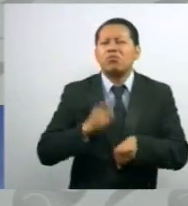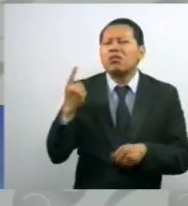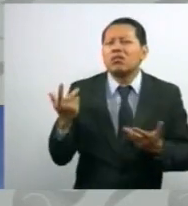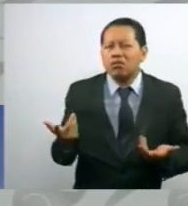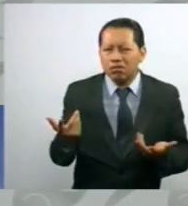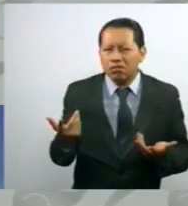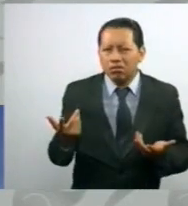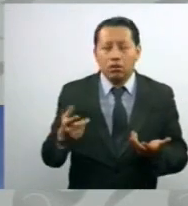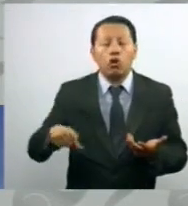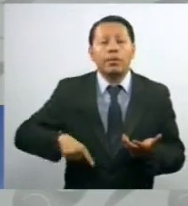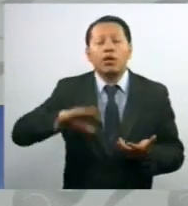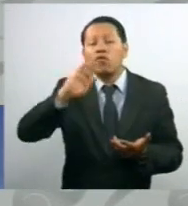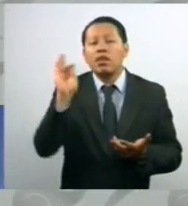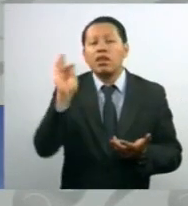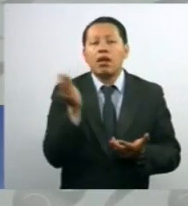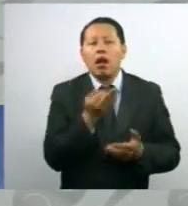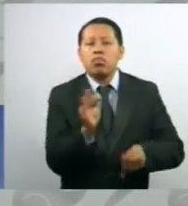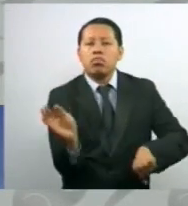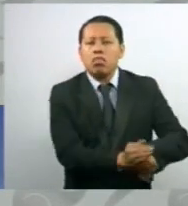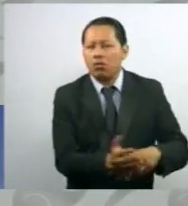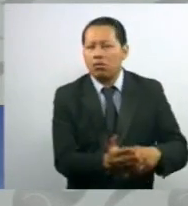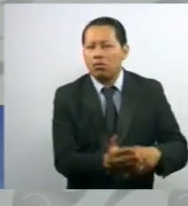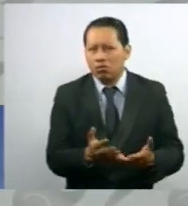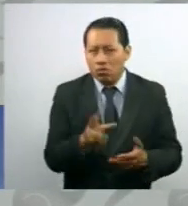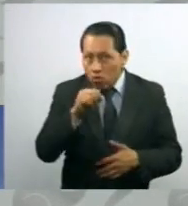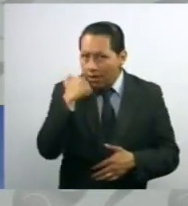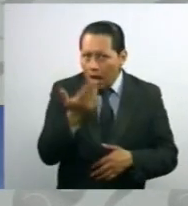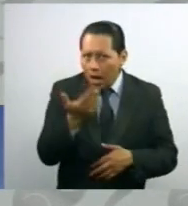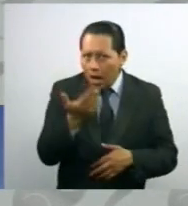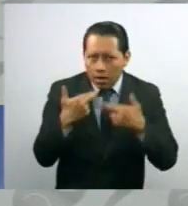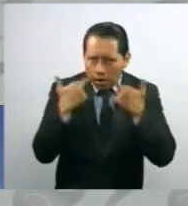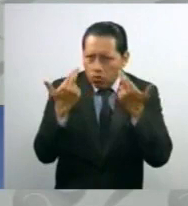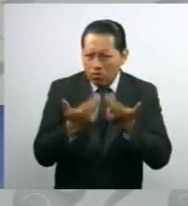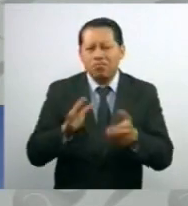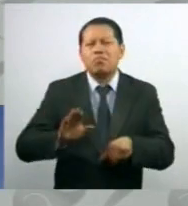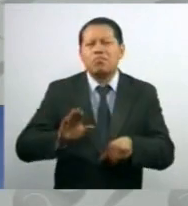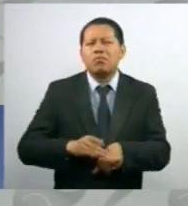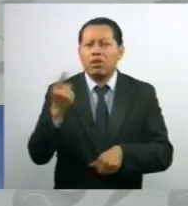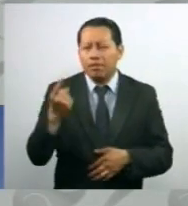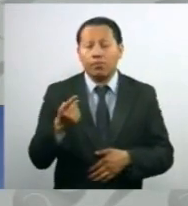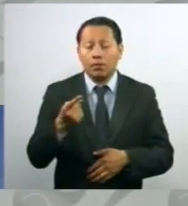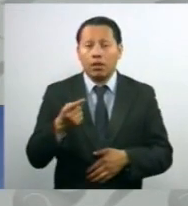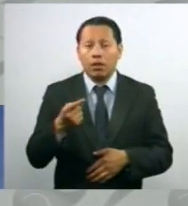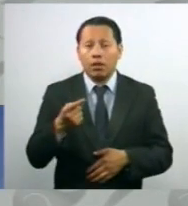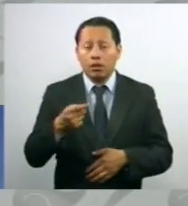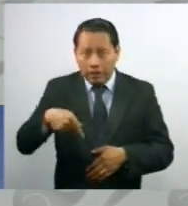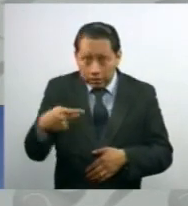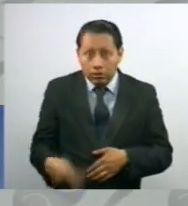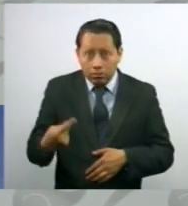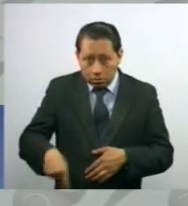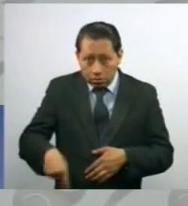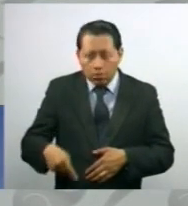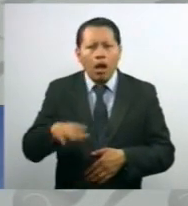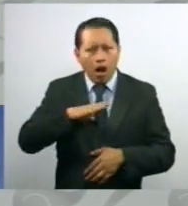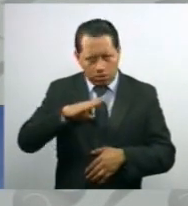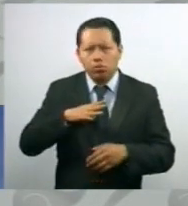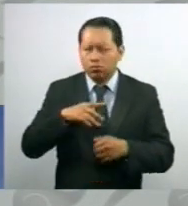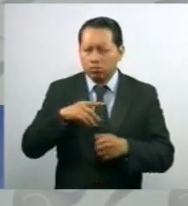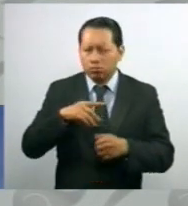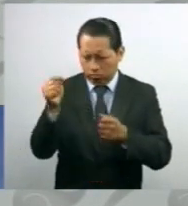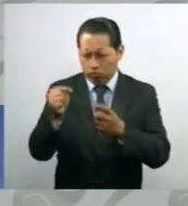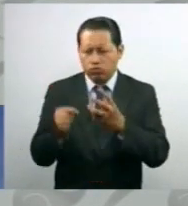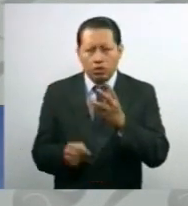federal? Y no permiten que haya una reunión con el Poder Legislativo. Una de nuestras facultades son justo y de la Comisión